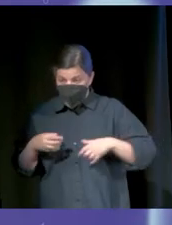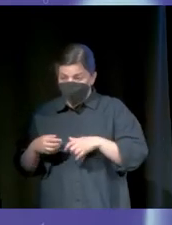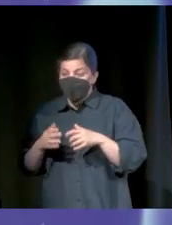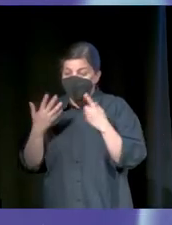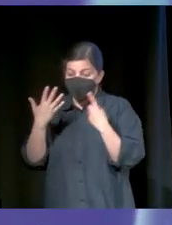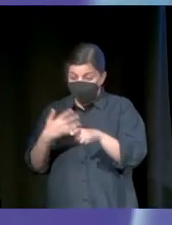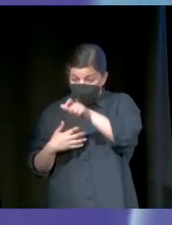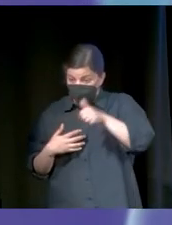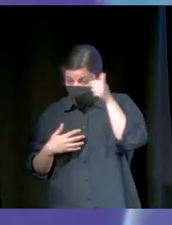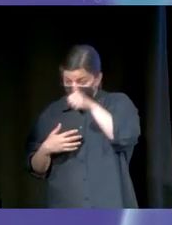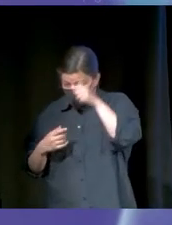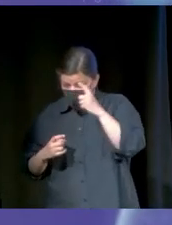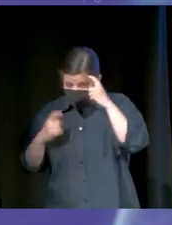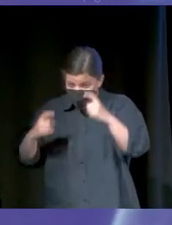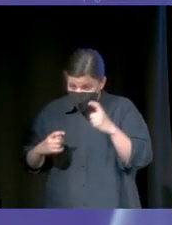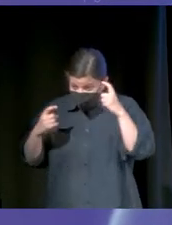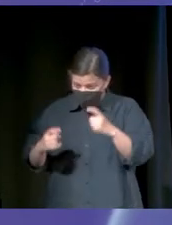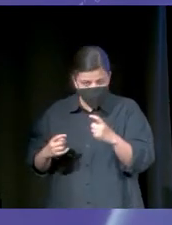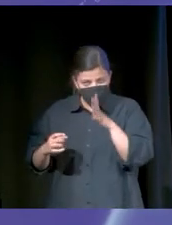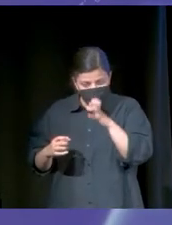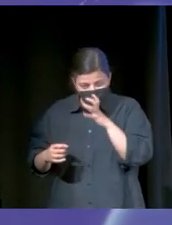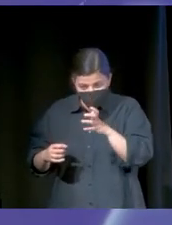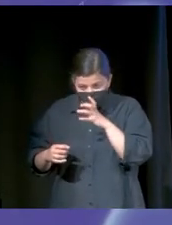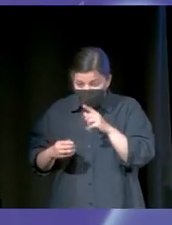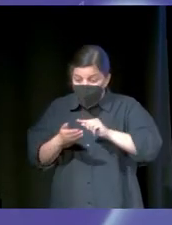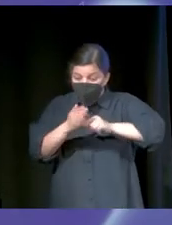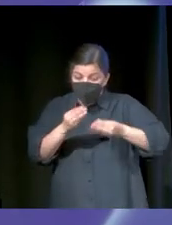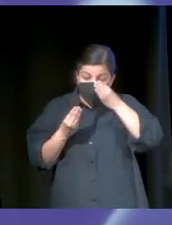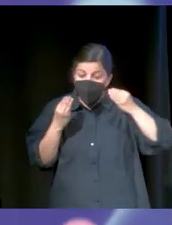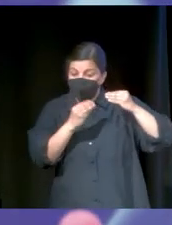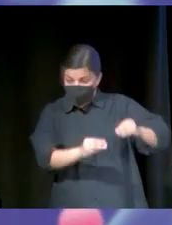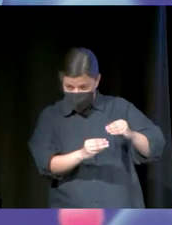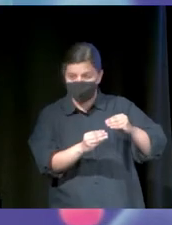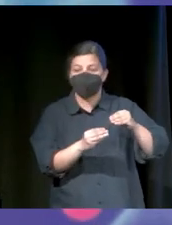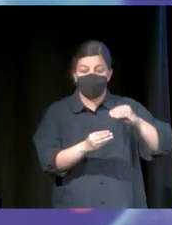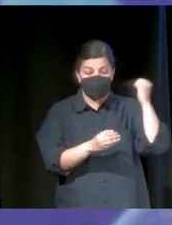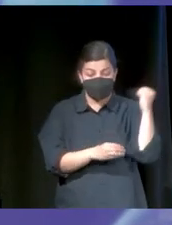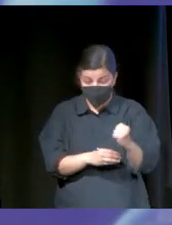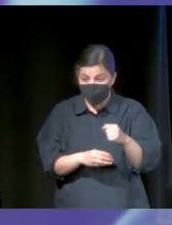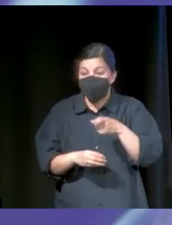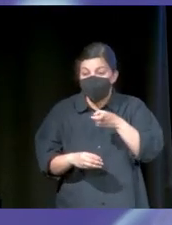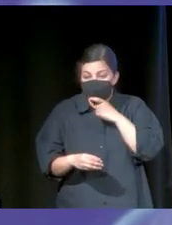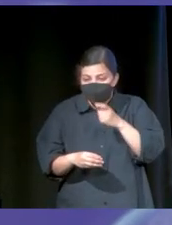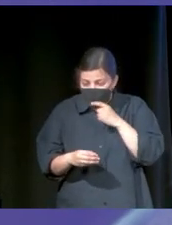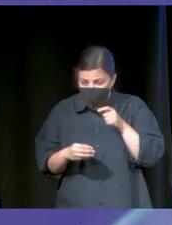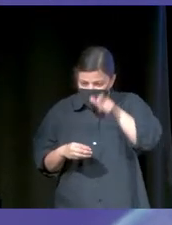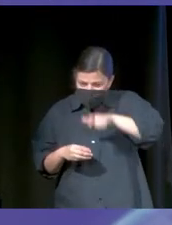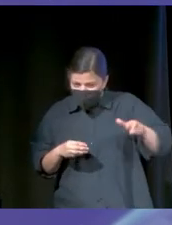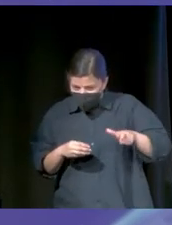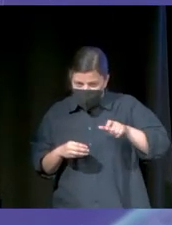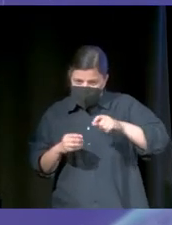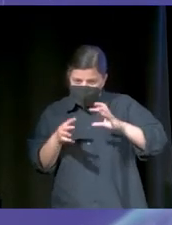intento butchered, que es como desastroso, de subcontratar un asesinato a través de un elaborado set de intermediarios.